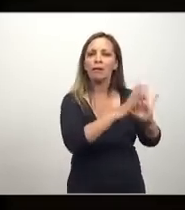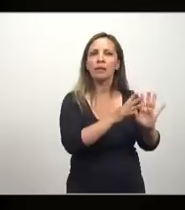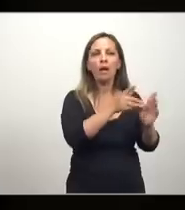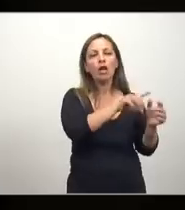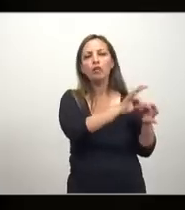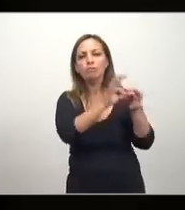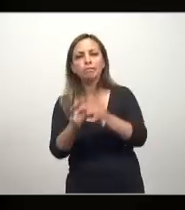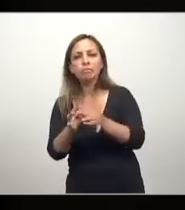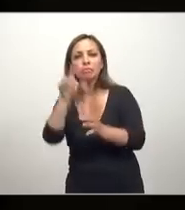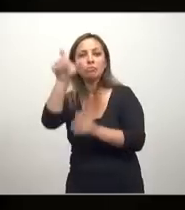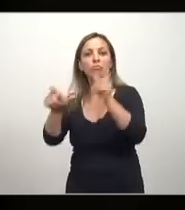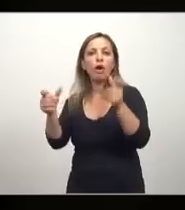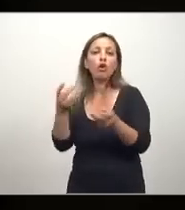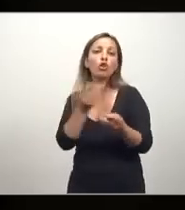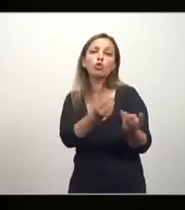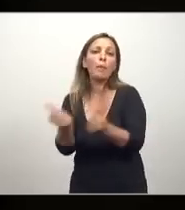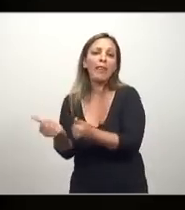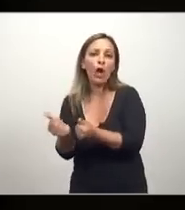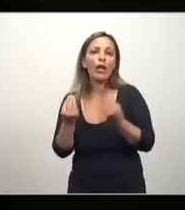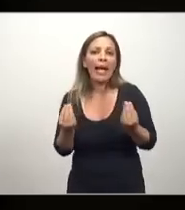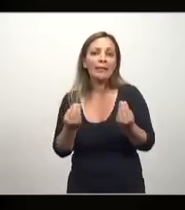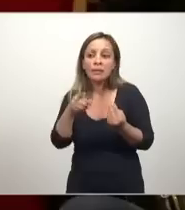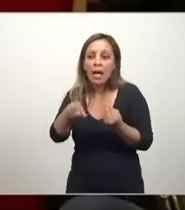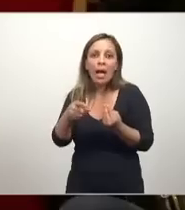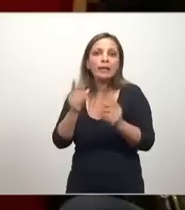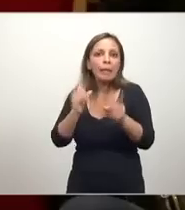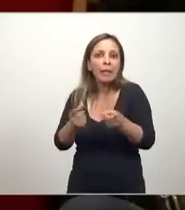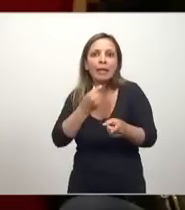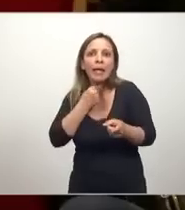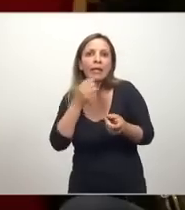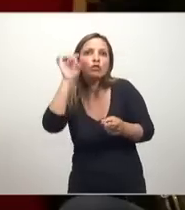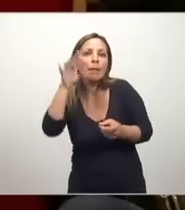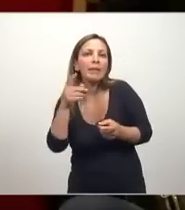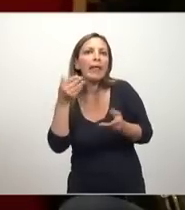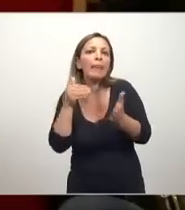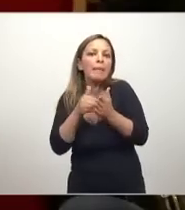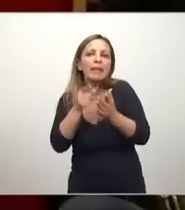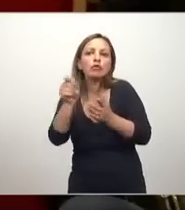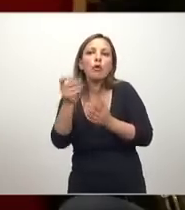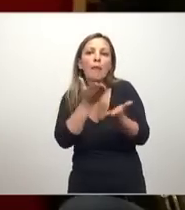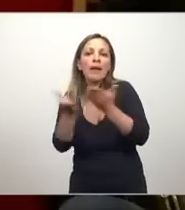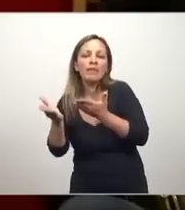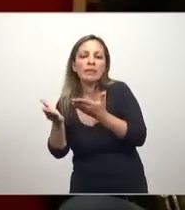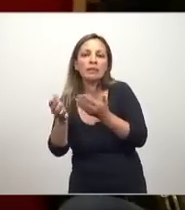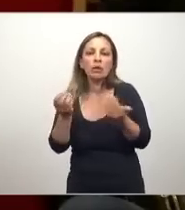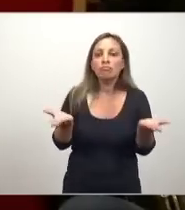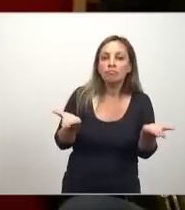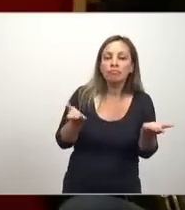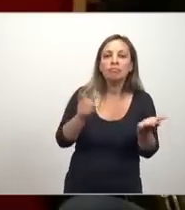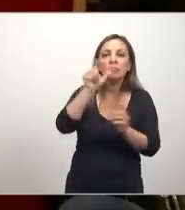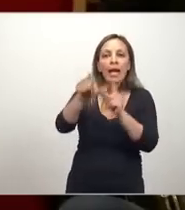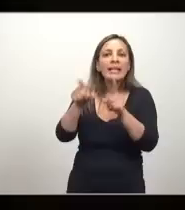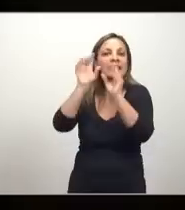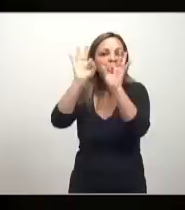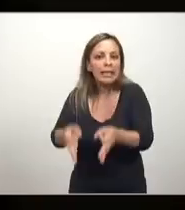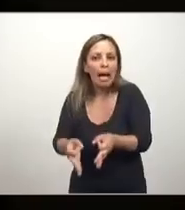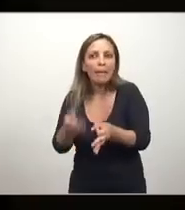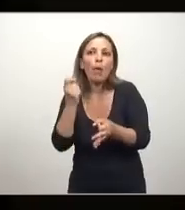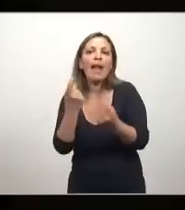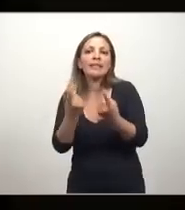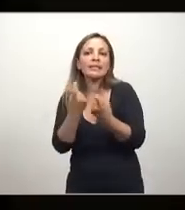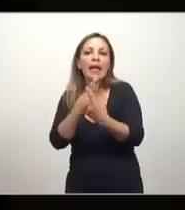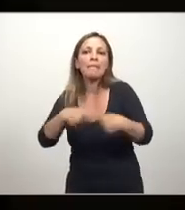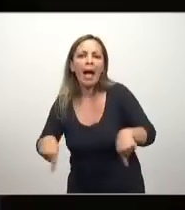consumidor también es un tipo que solo busca maximizar su utilidad sujeto a restricciones. Y la supremacía del consumidor, que solo el consumidor sabe lo que mejor